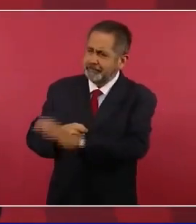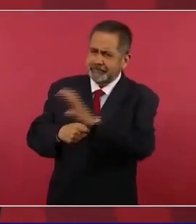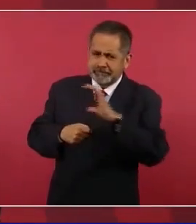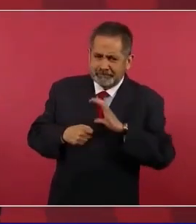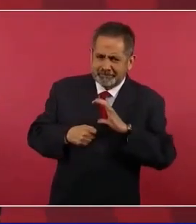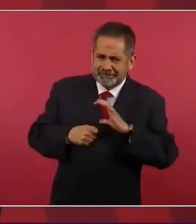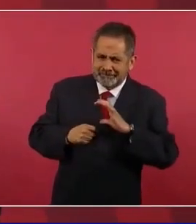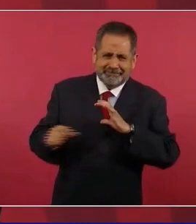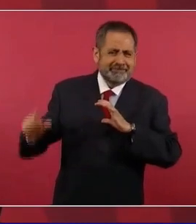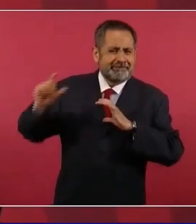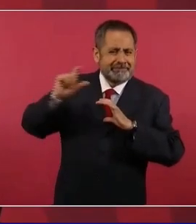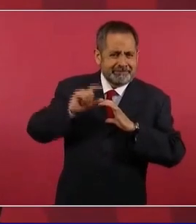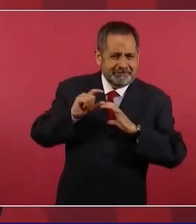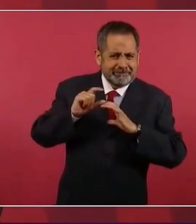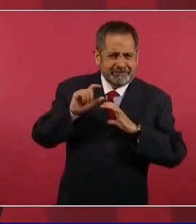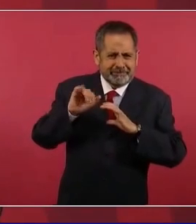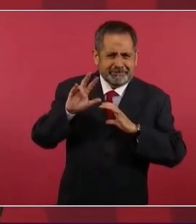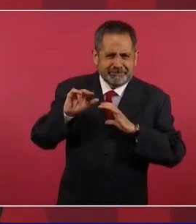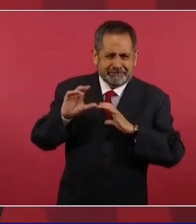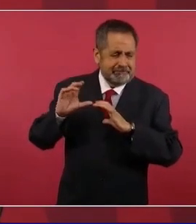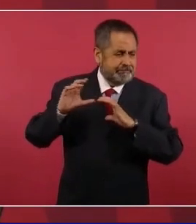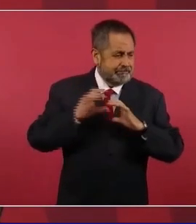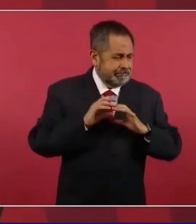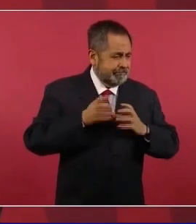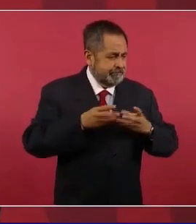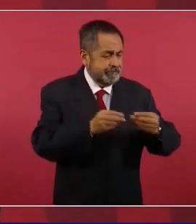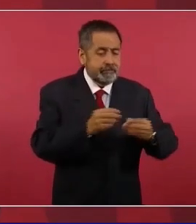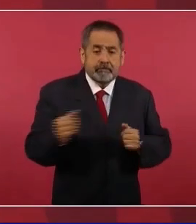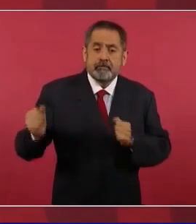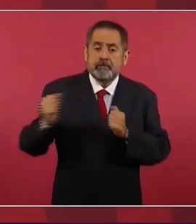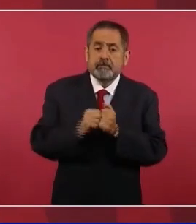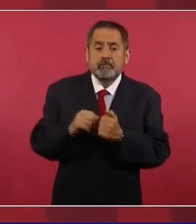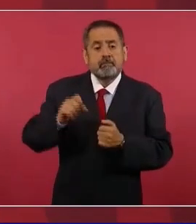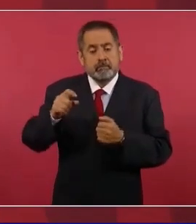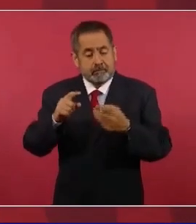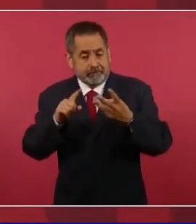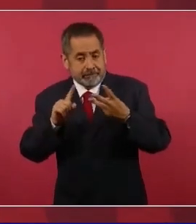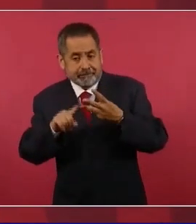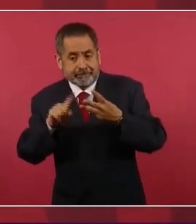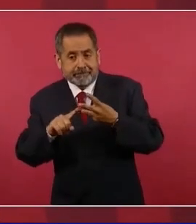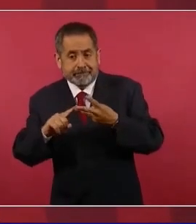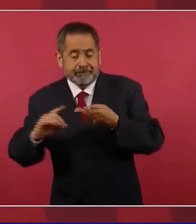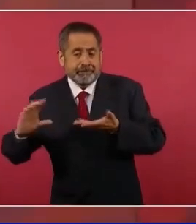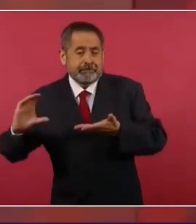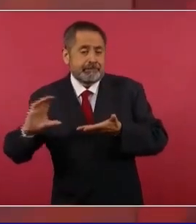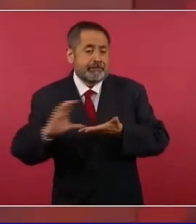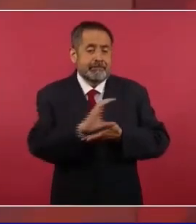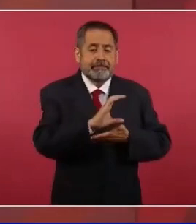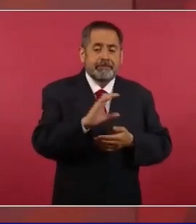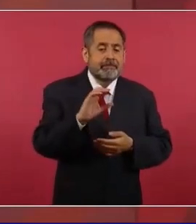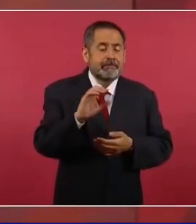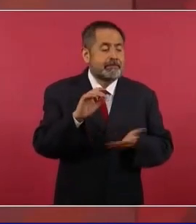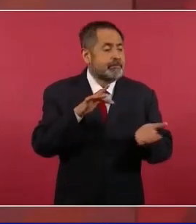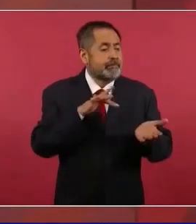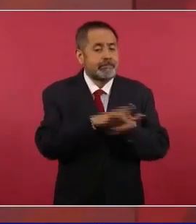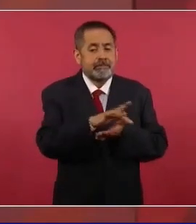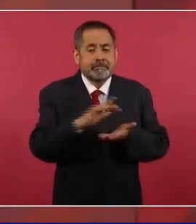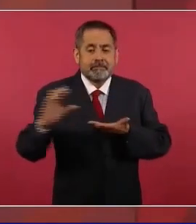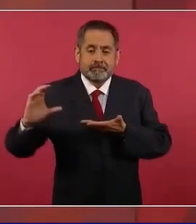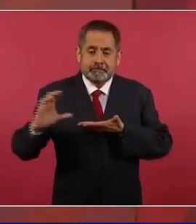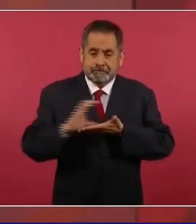a Odebrecht subsidio en